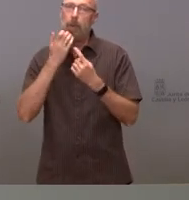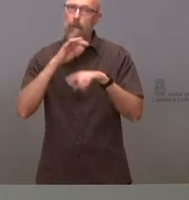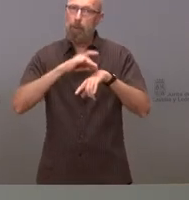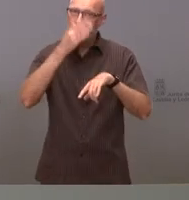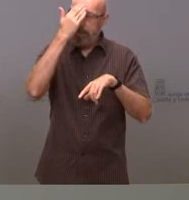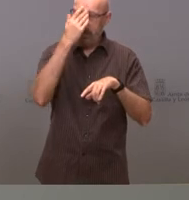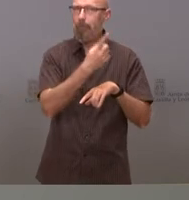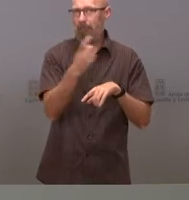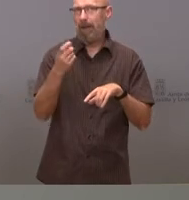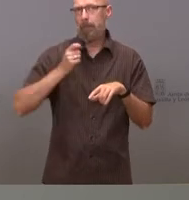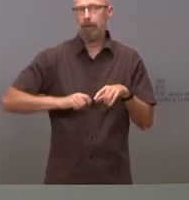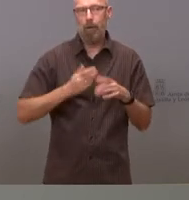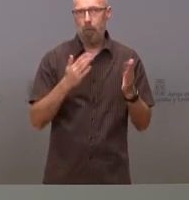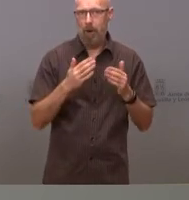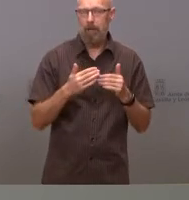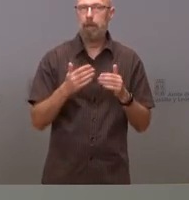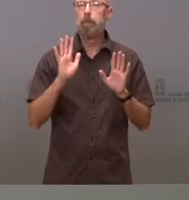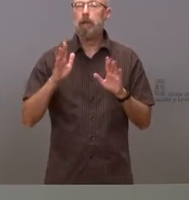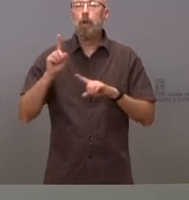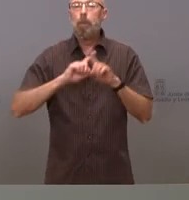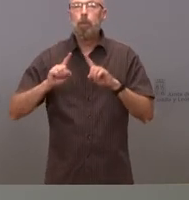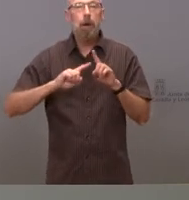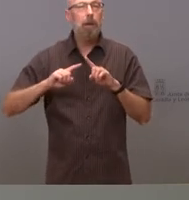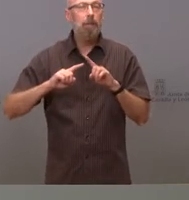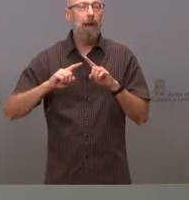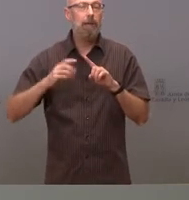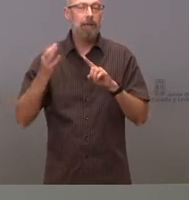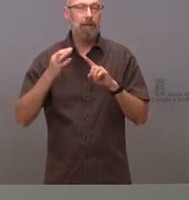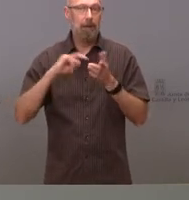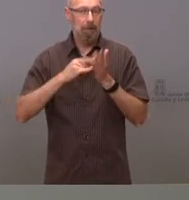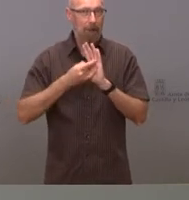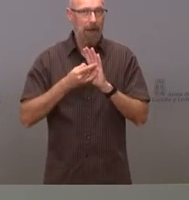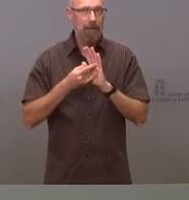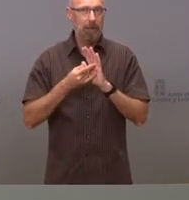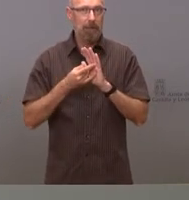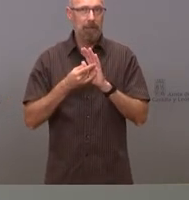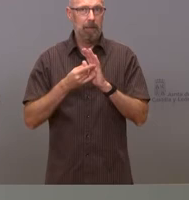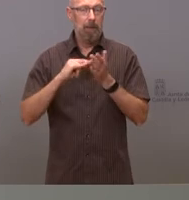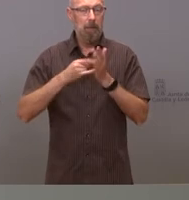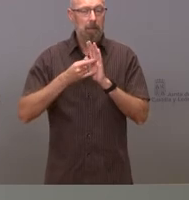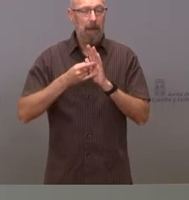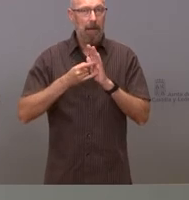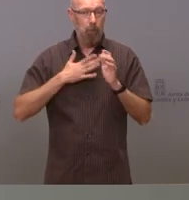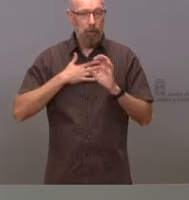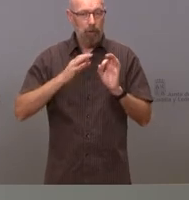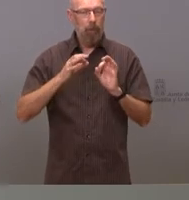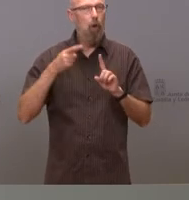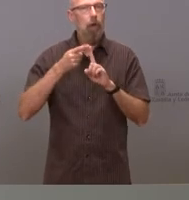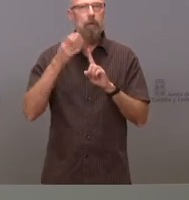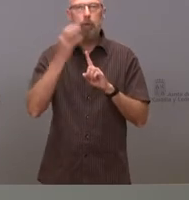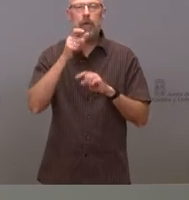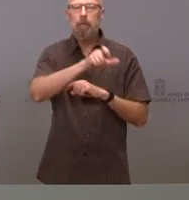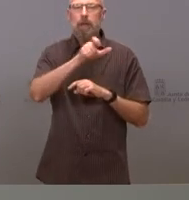queremos dejar claro es que el mínimo común denominador de este plan de ordenación es que nadie va nadie va a dejar de tener